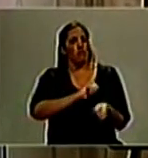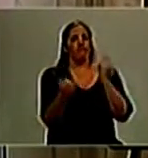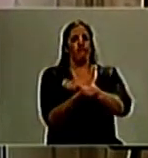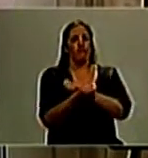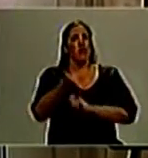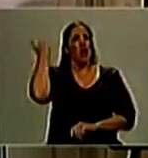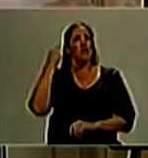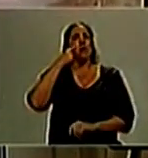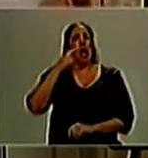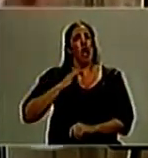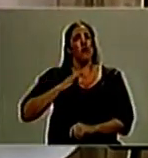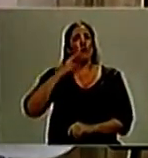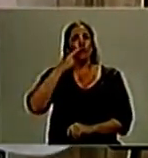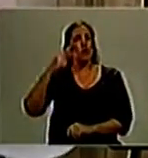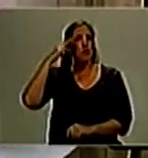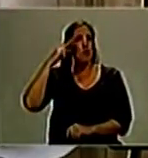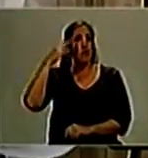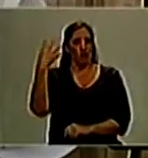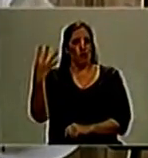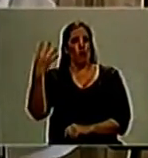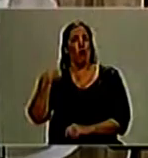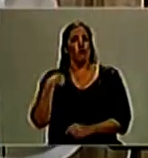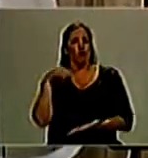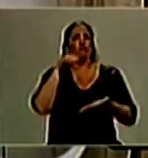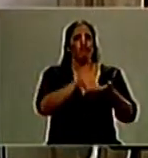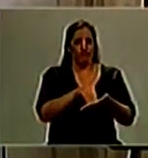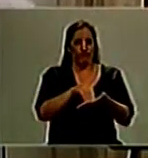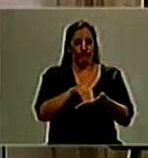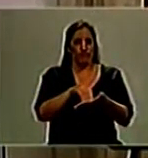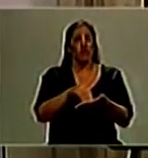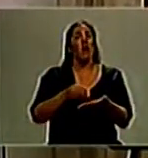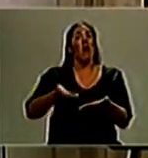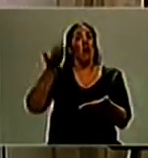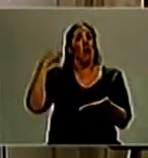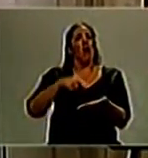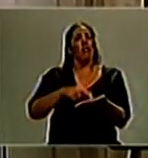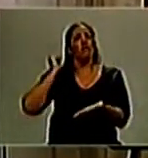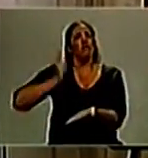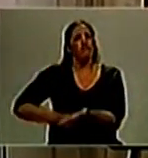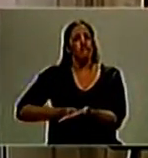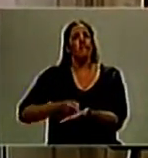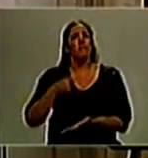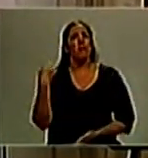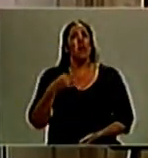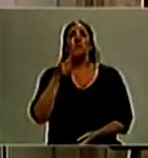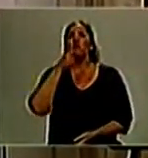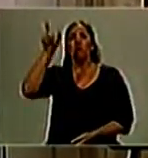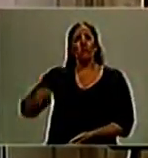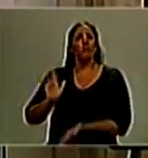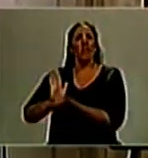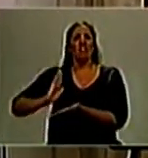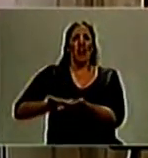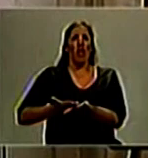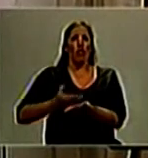en el año 1994, cuando se estableció que se deben considerar traidores a la patria